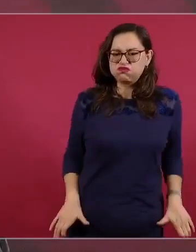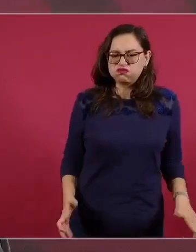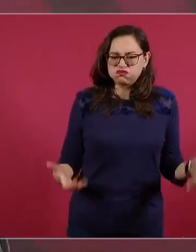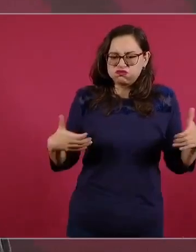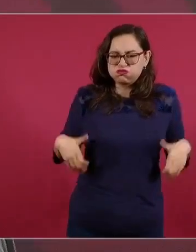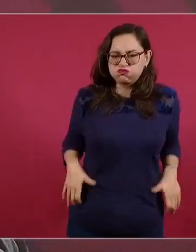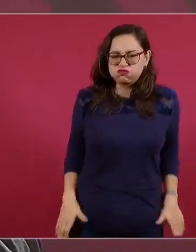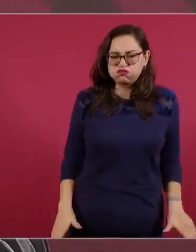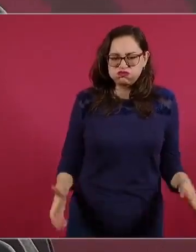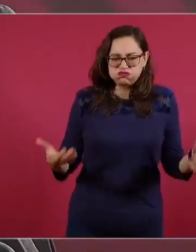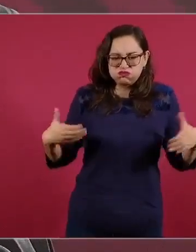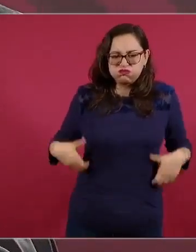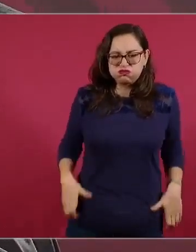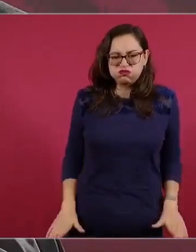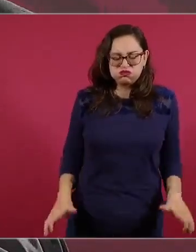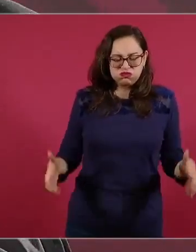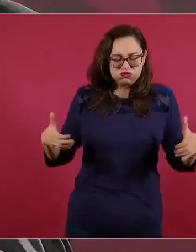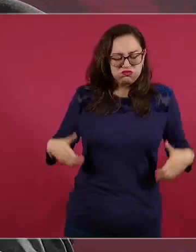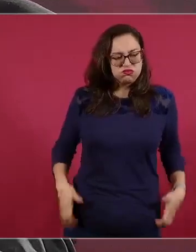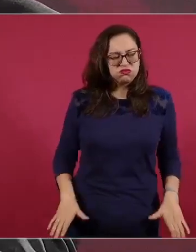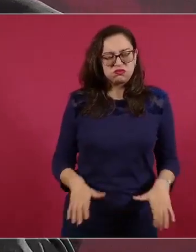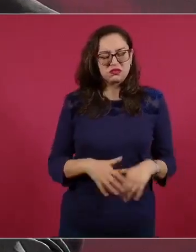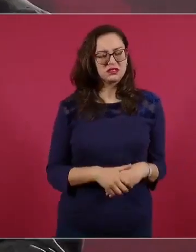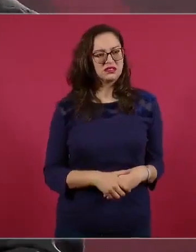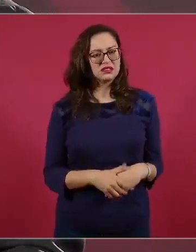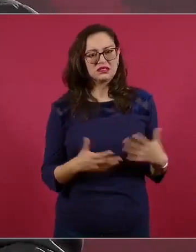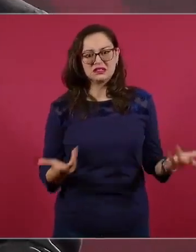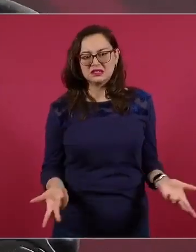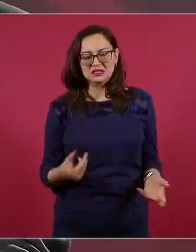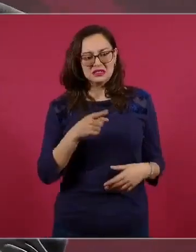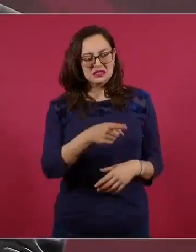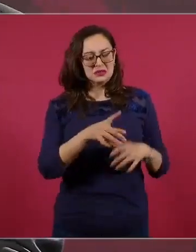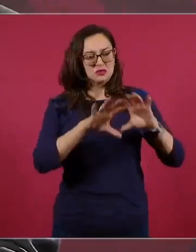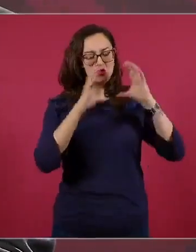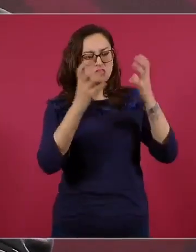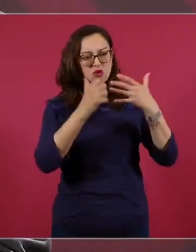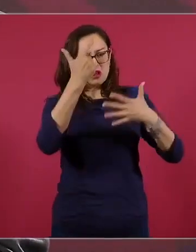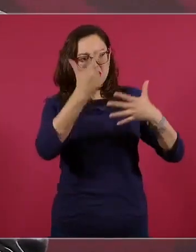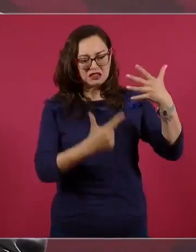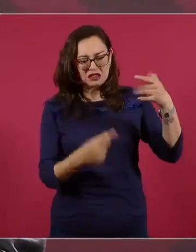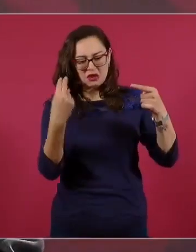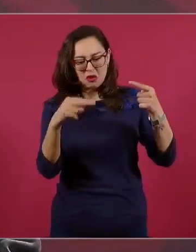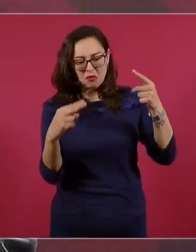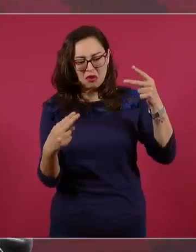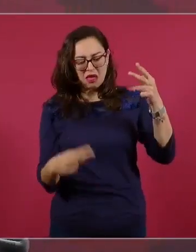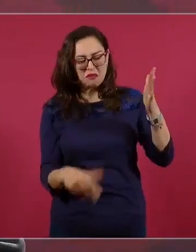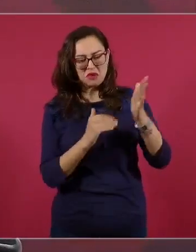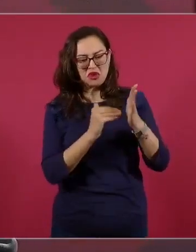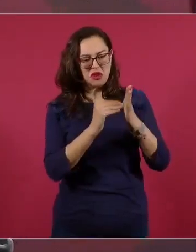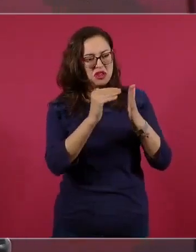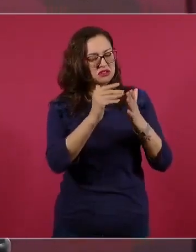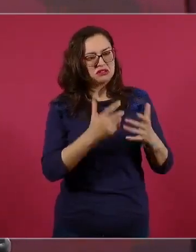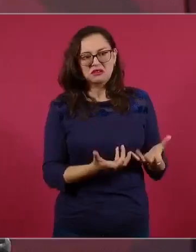Ve uno las listas de los multimillonarios del mundo y cada vez tienen más y más y más, pero